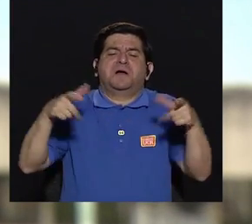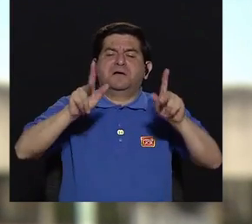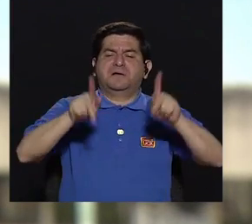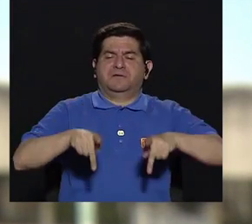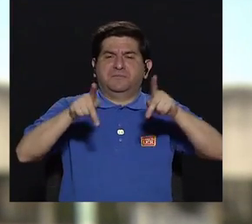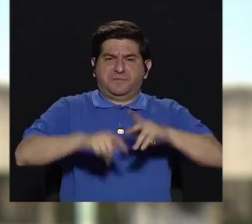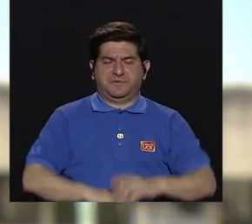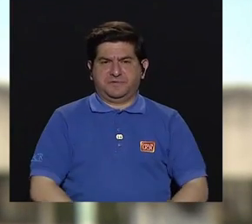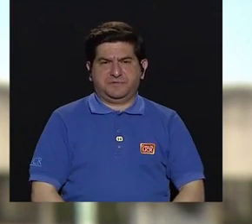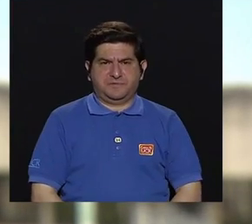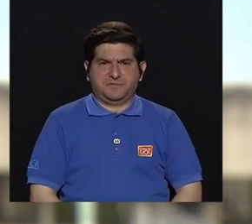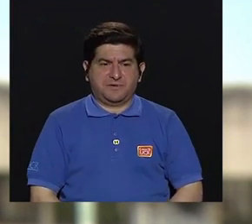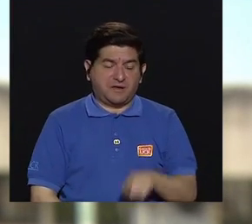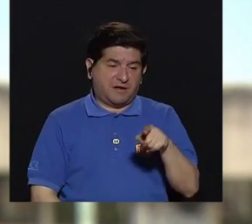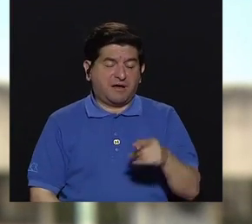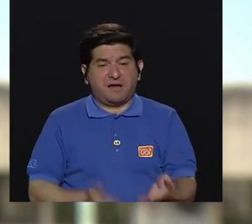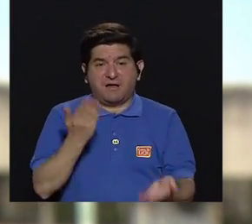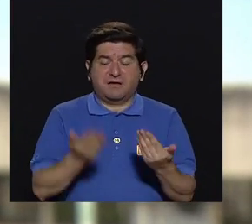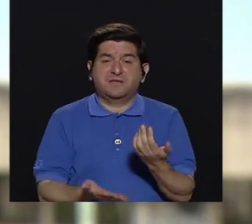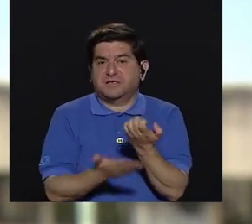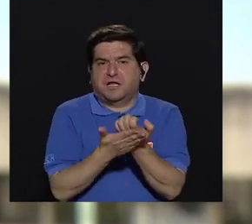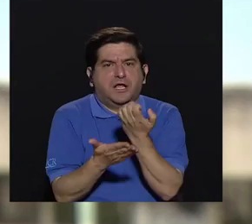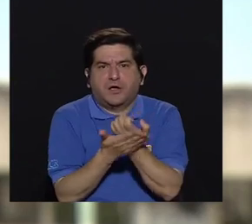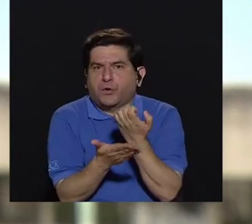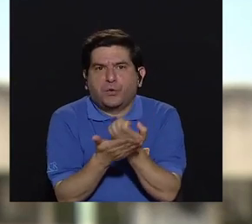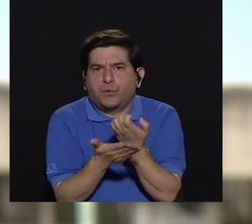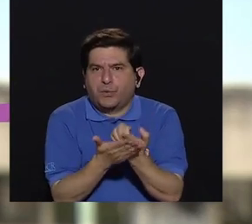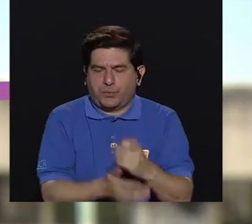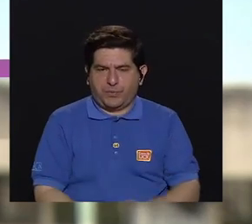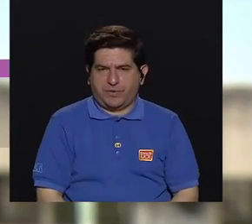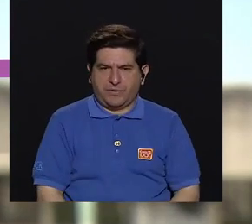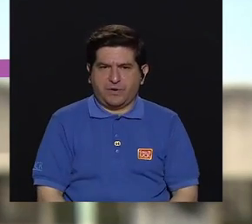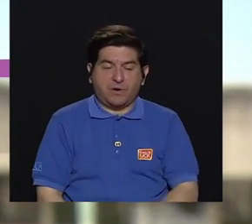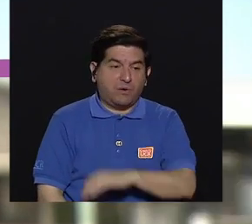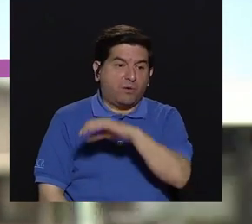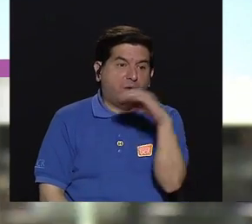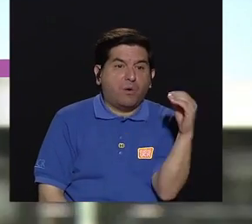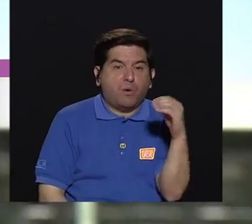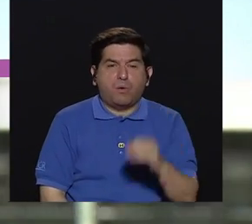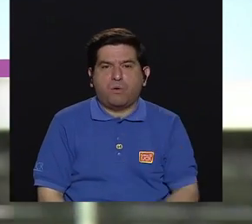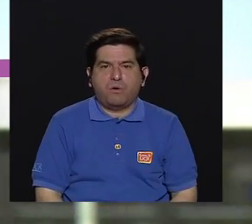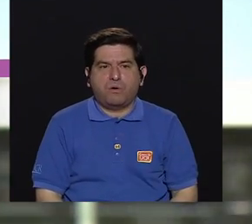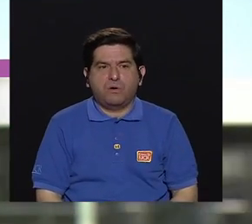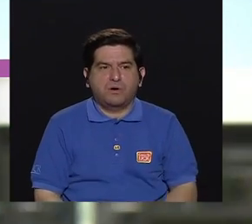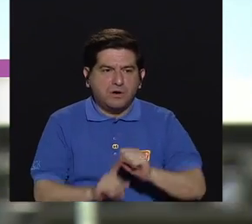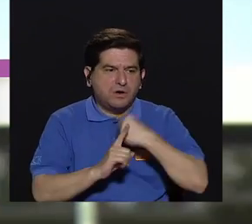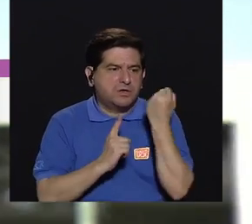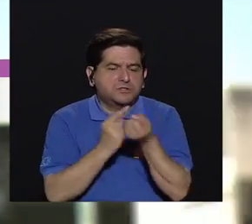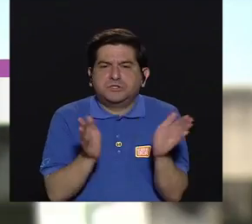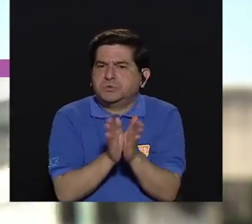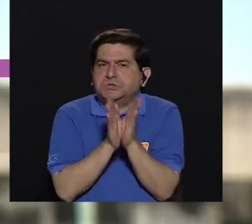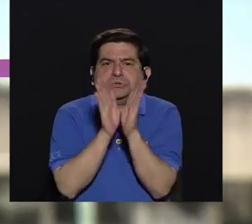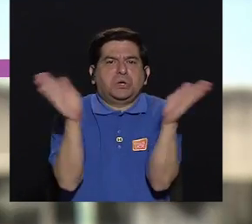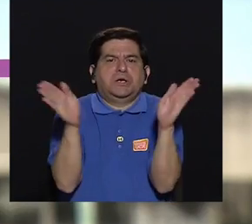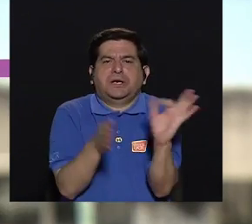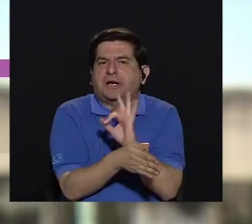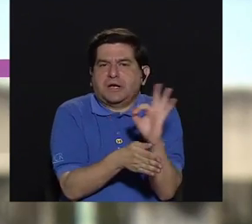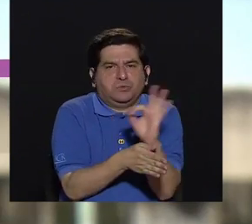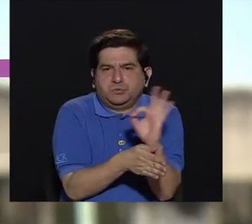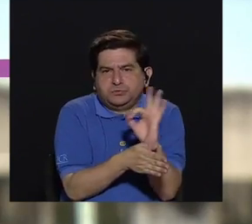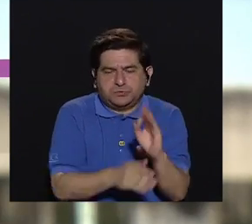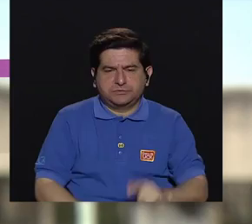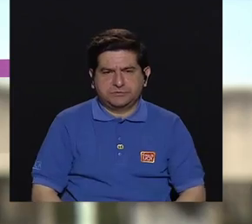mayoría de la gente es de los aspectos económicos o de los aspectos en general de